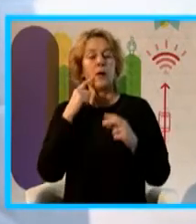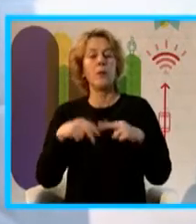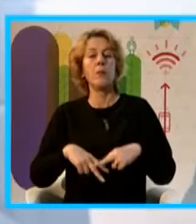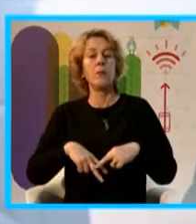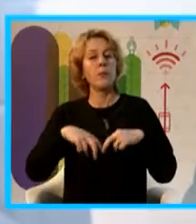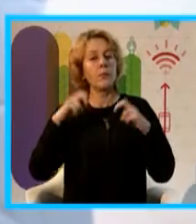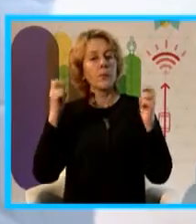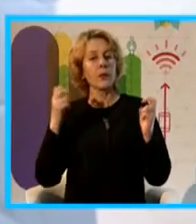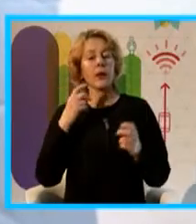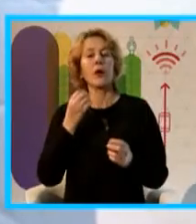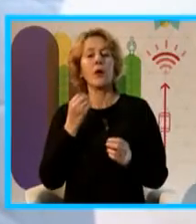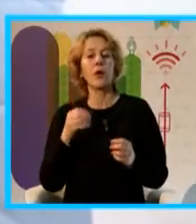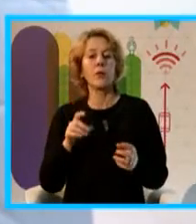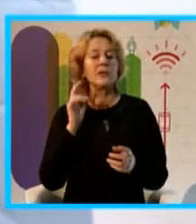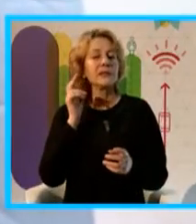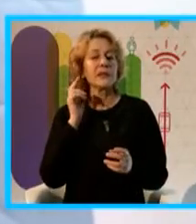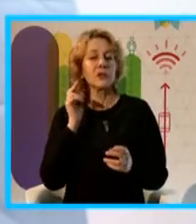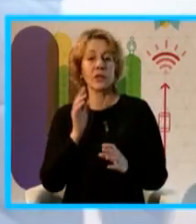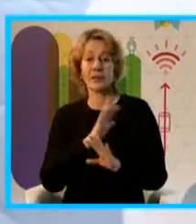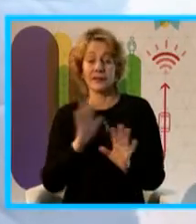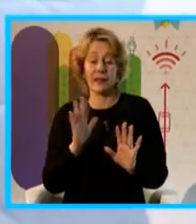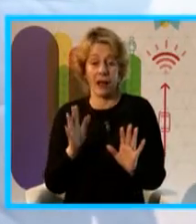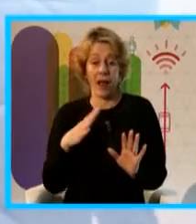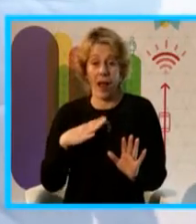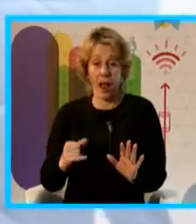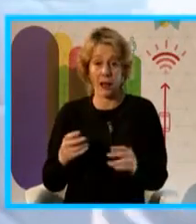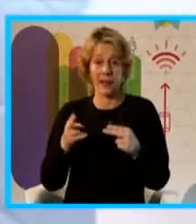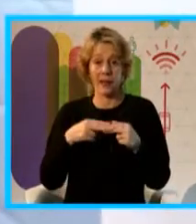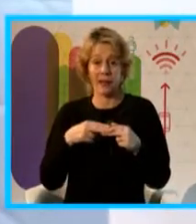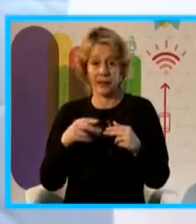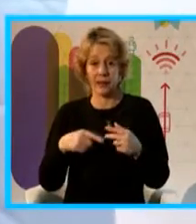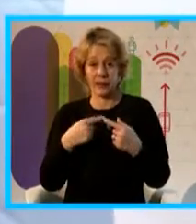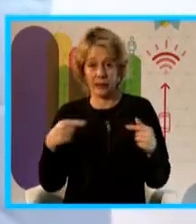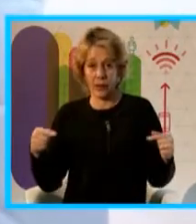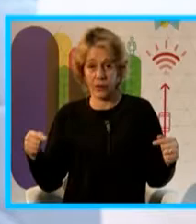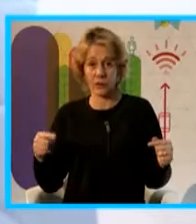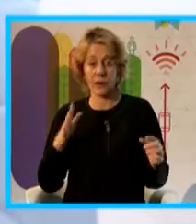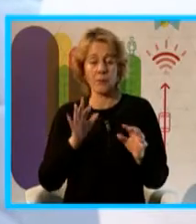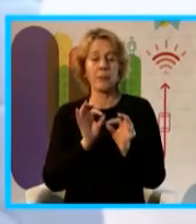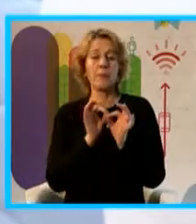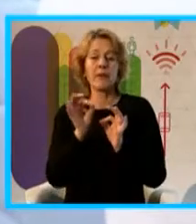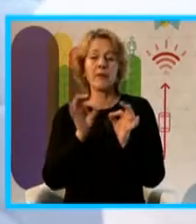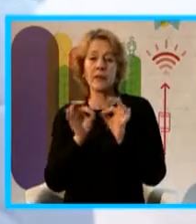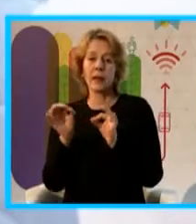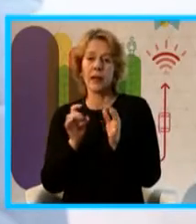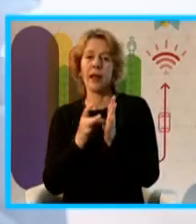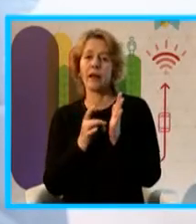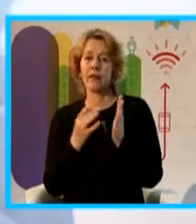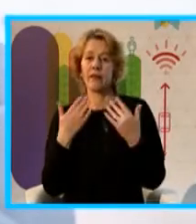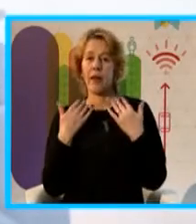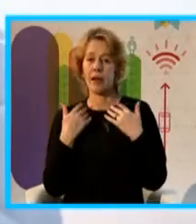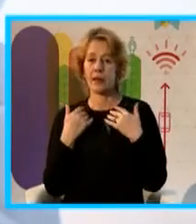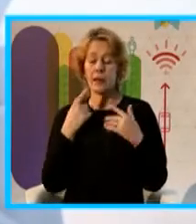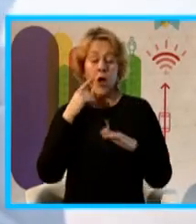posibilidad de incorporar sensores que ya son nativos de Internet de las cosas para medir calidad de aire comparándolos con